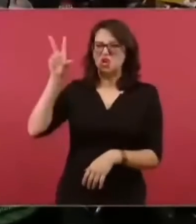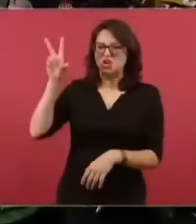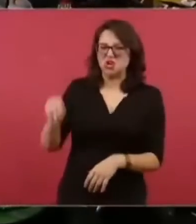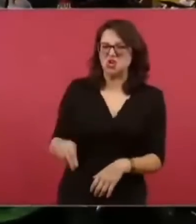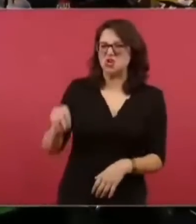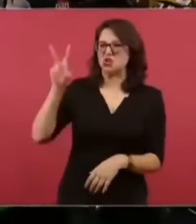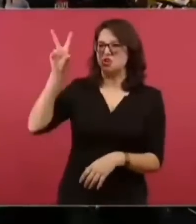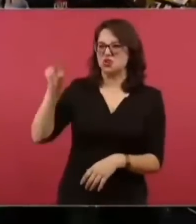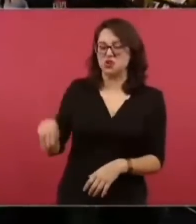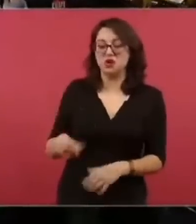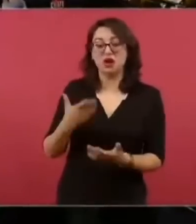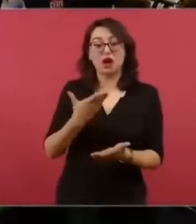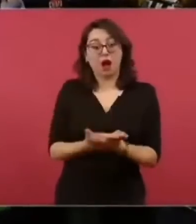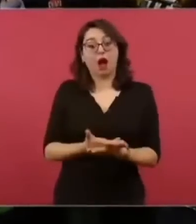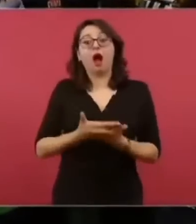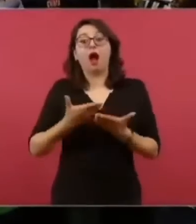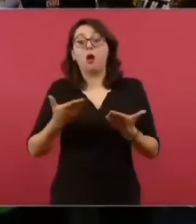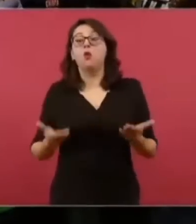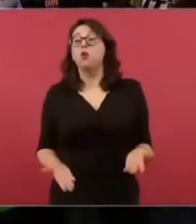¿Por qué digo